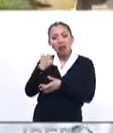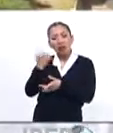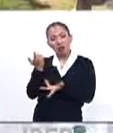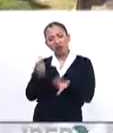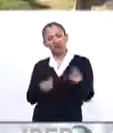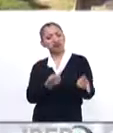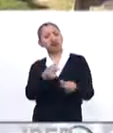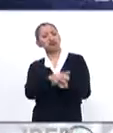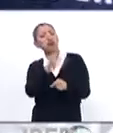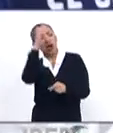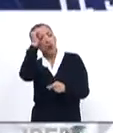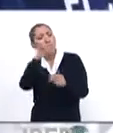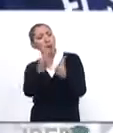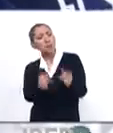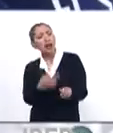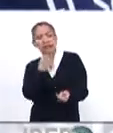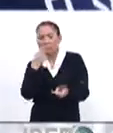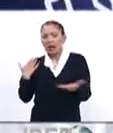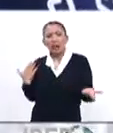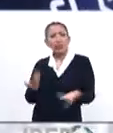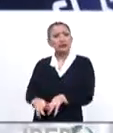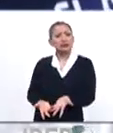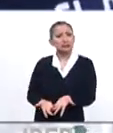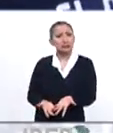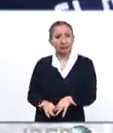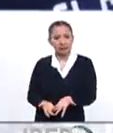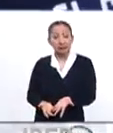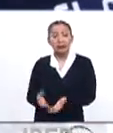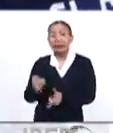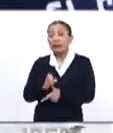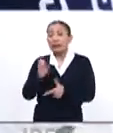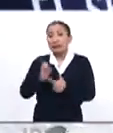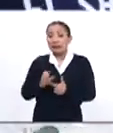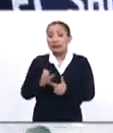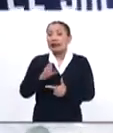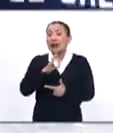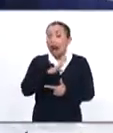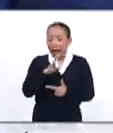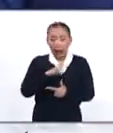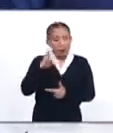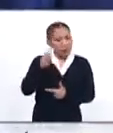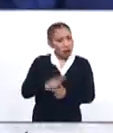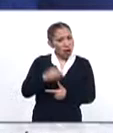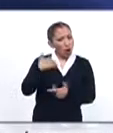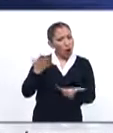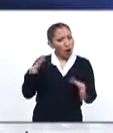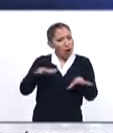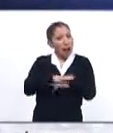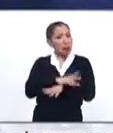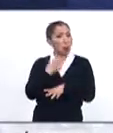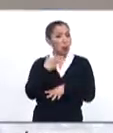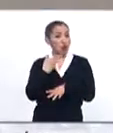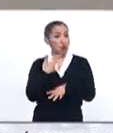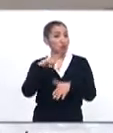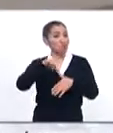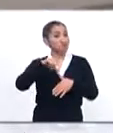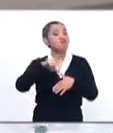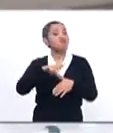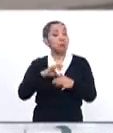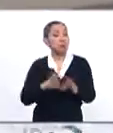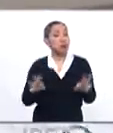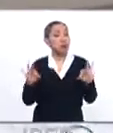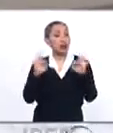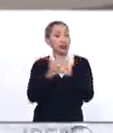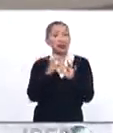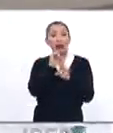cuestionar todos los tratados de paz sellados en la base. Entonces, sí tenemos realmente un recambio político en América Latina,